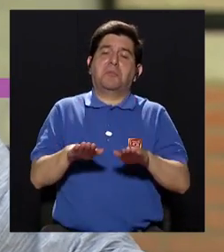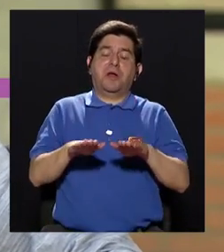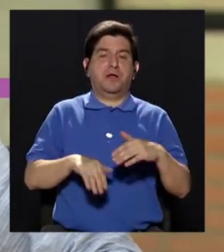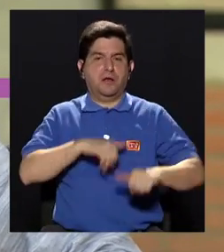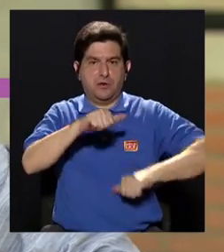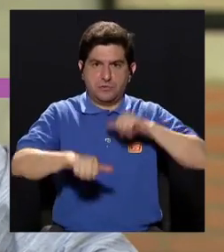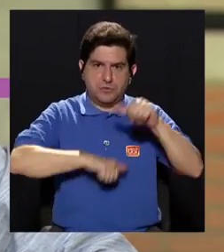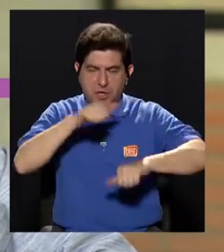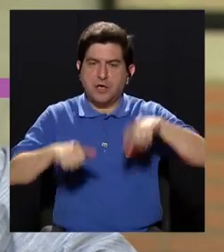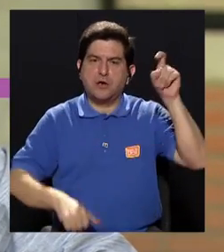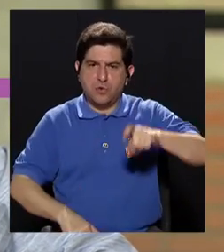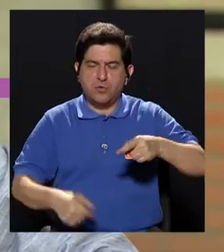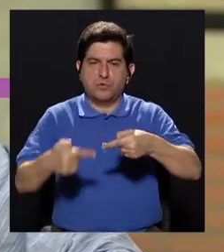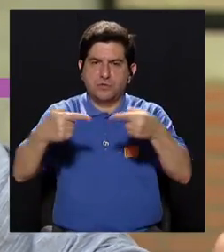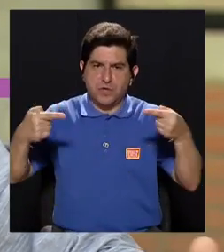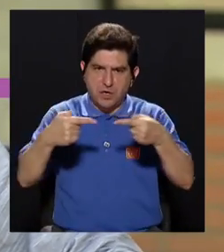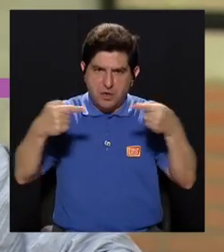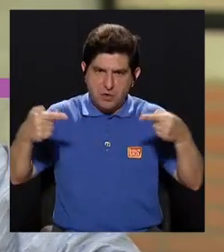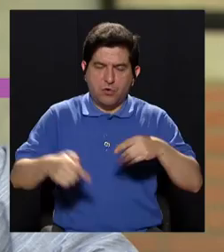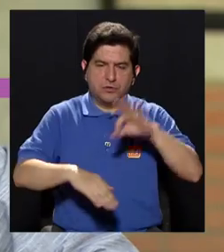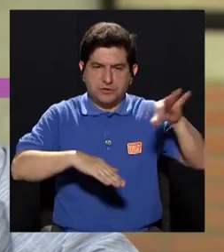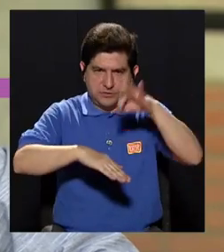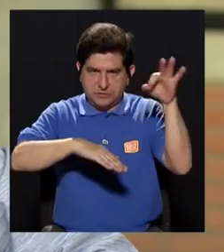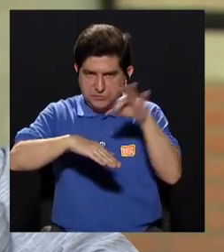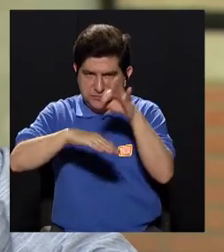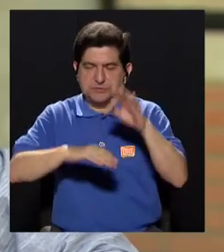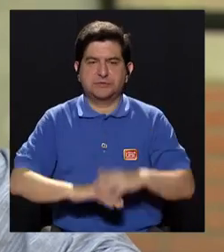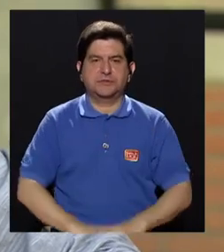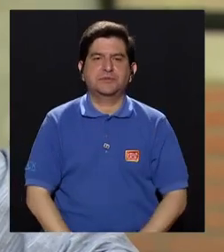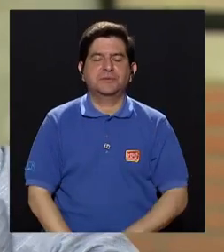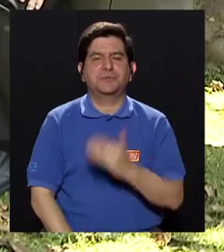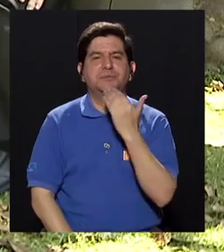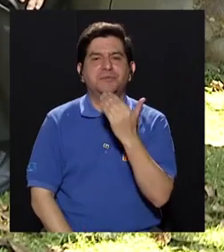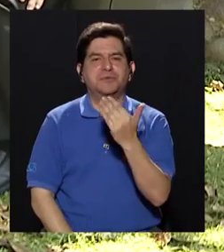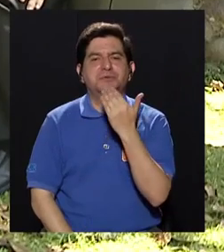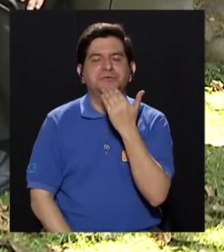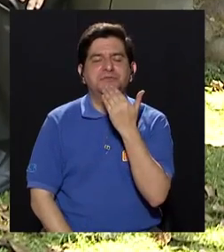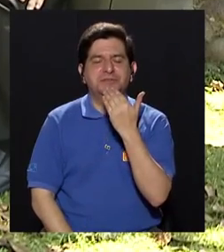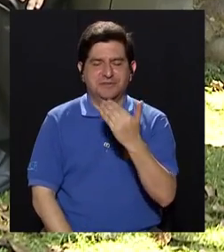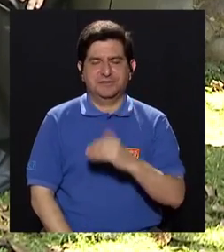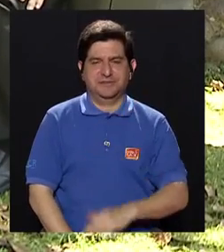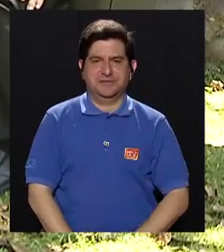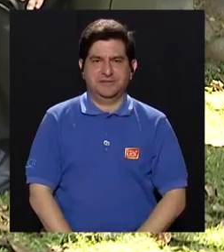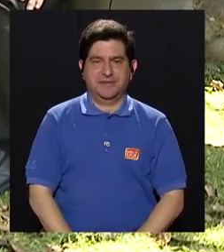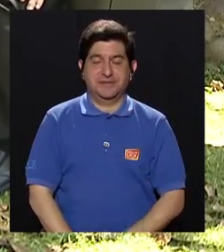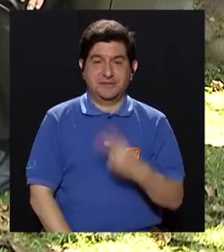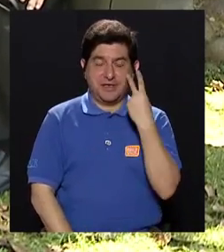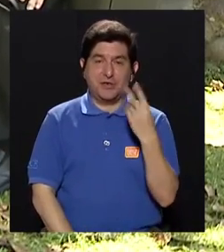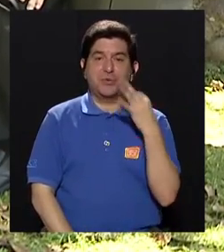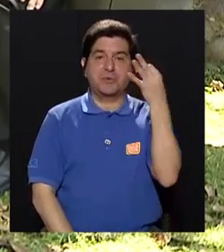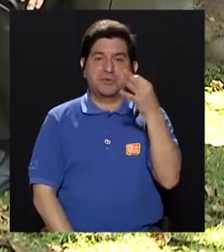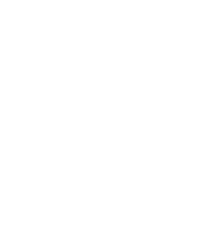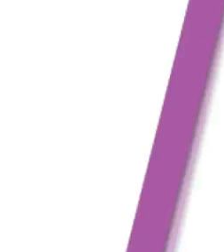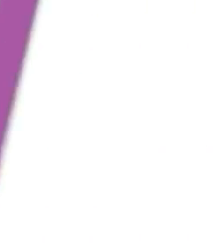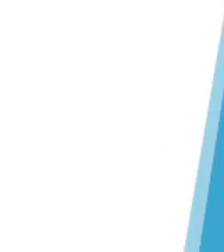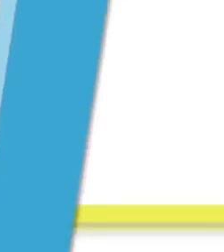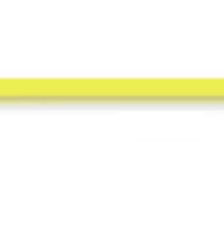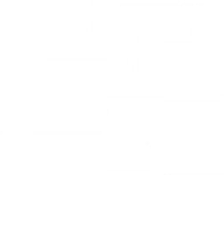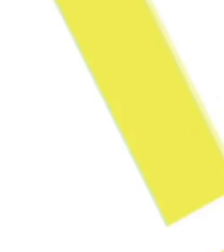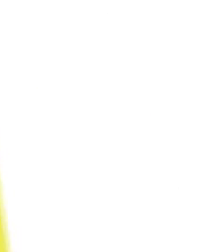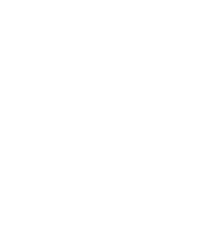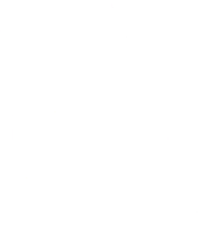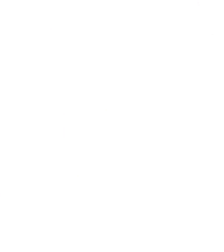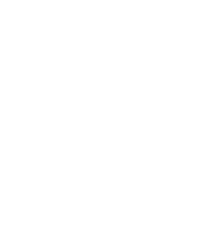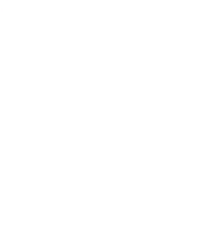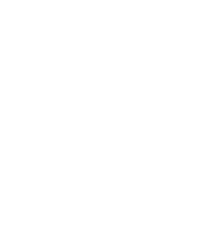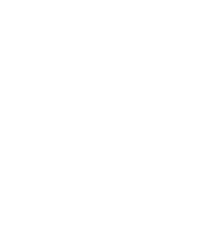en esta lucha contra este mosquito. Muchísimas gracias y nos vemos la próxima. Hasta luego.